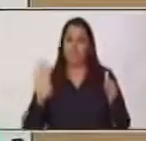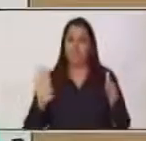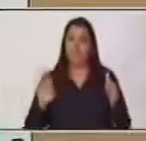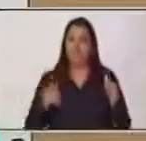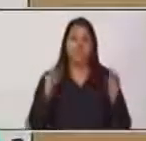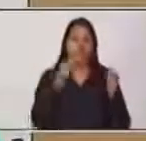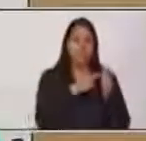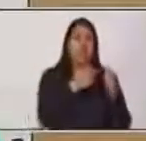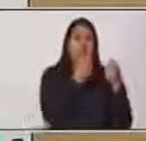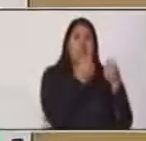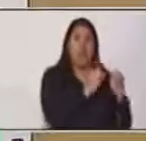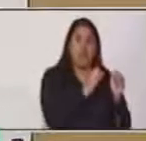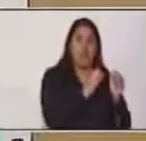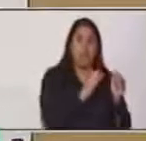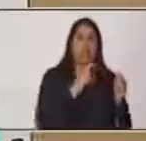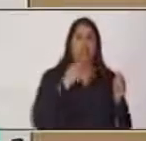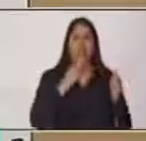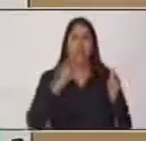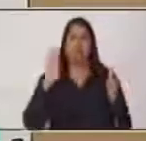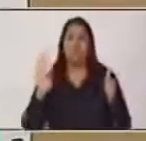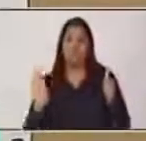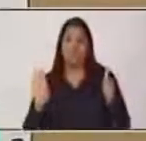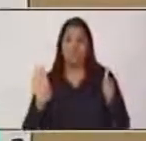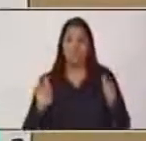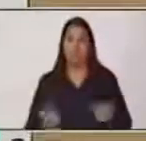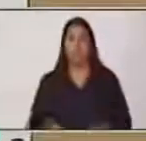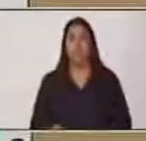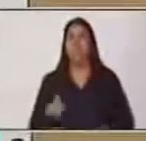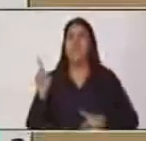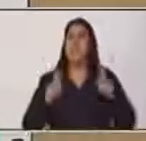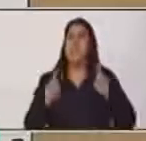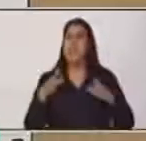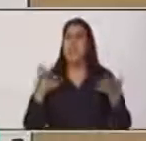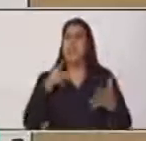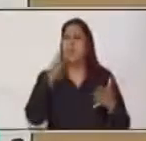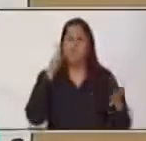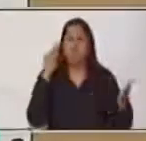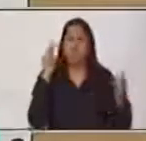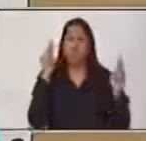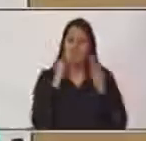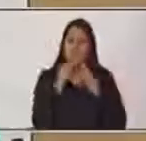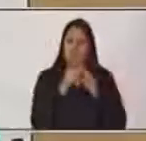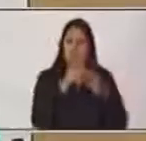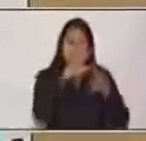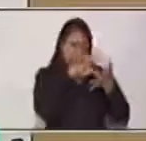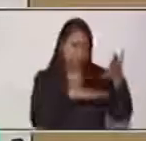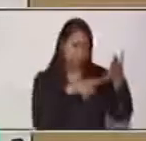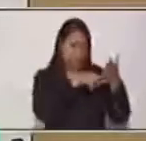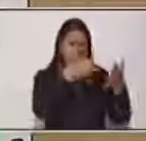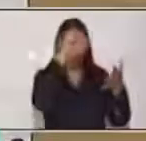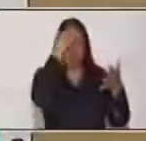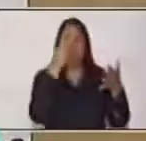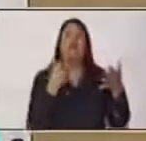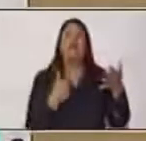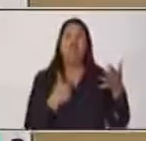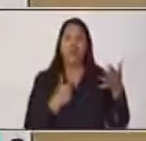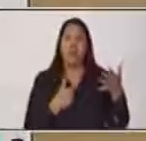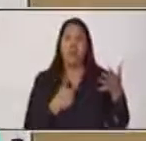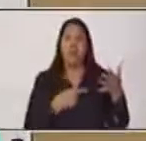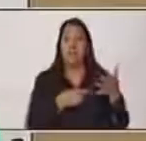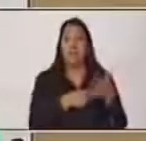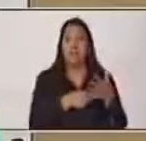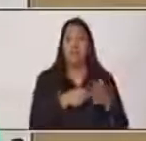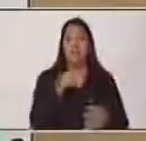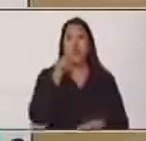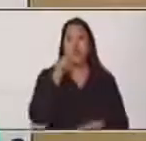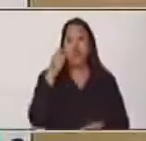efecto de que usted conozca un texto expositivo? Simplemente, la causa y el efecto va a venir a ser que usted va a